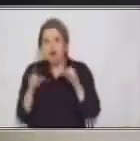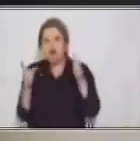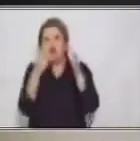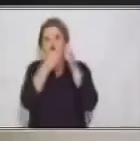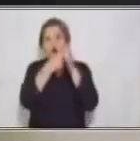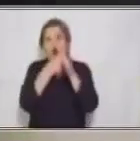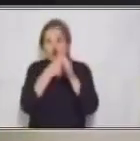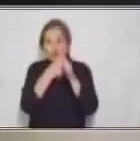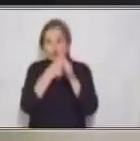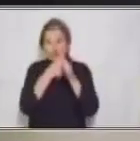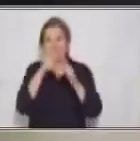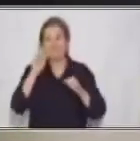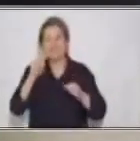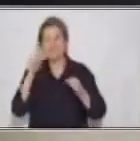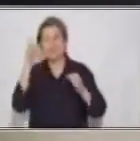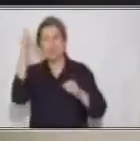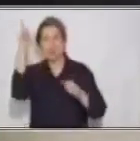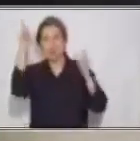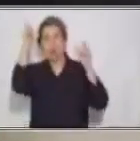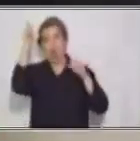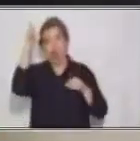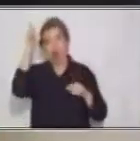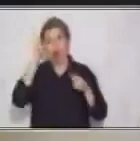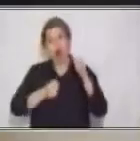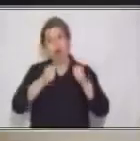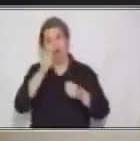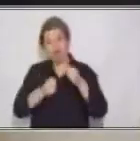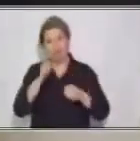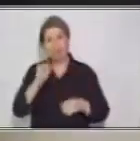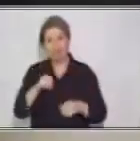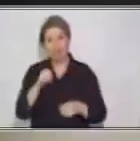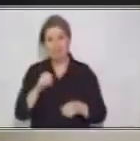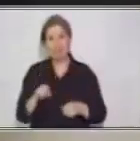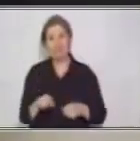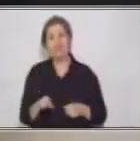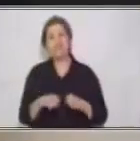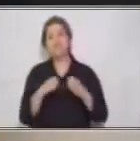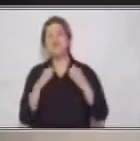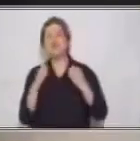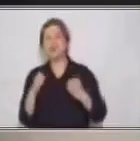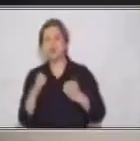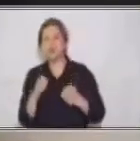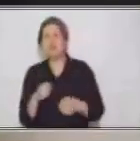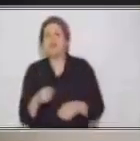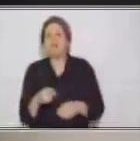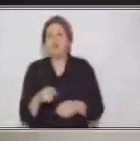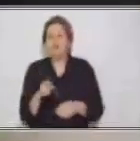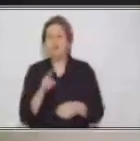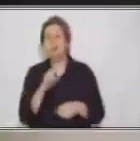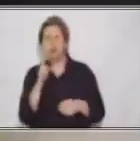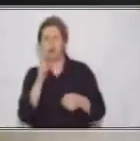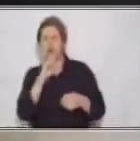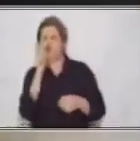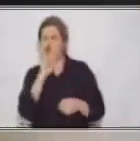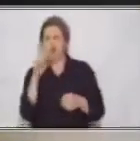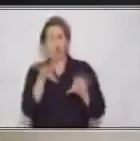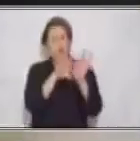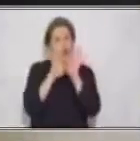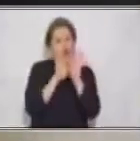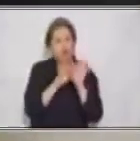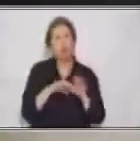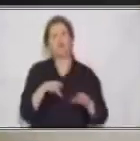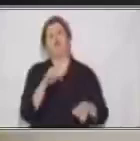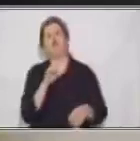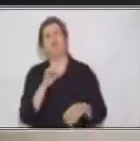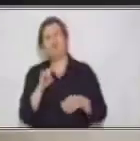Si yo oculto la preposición, solo dice vine lejos, no tiene mucho sentido. Pero si digo